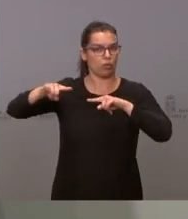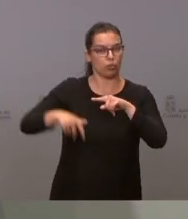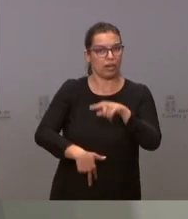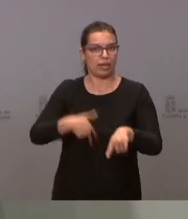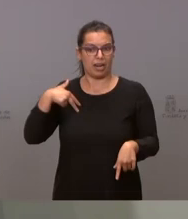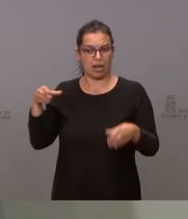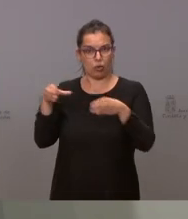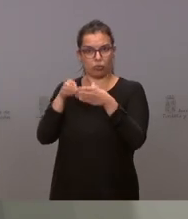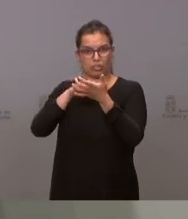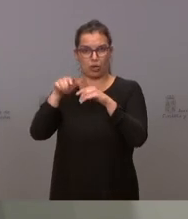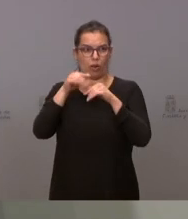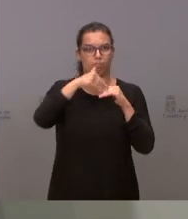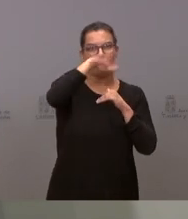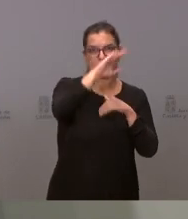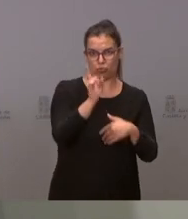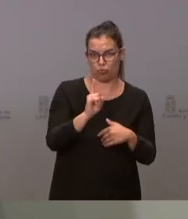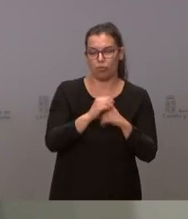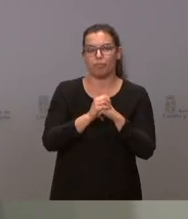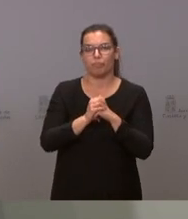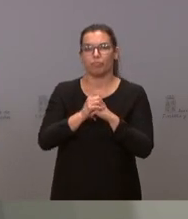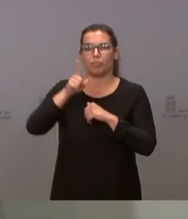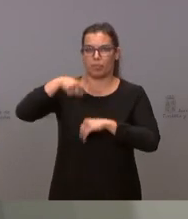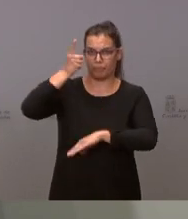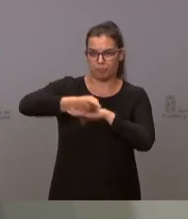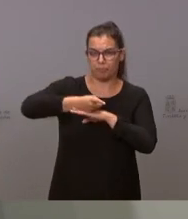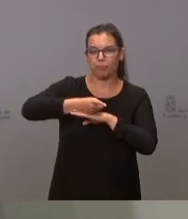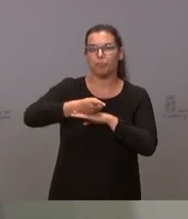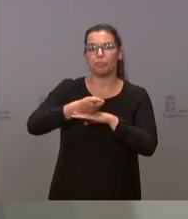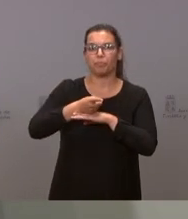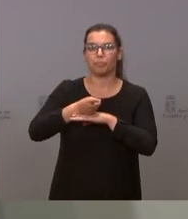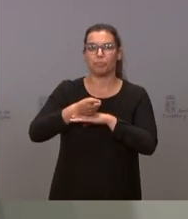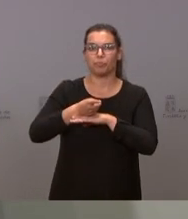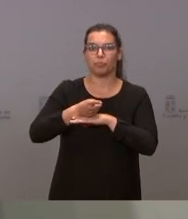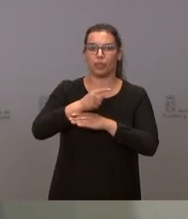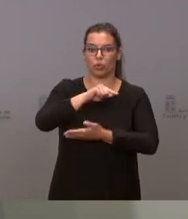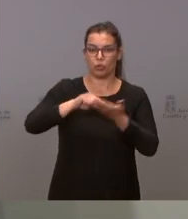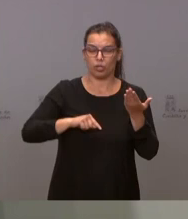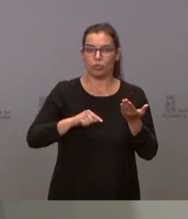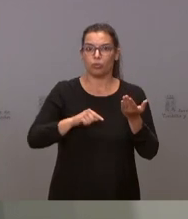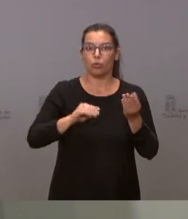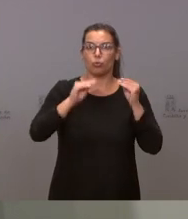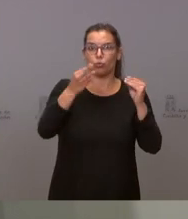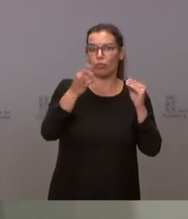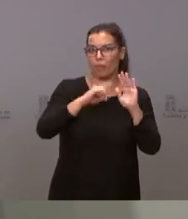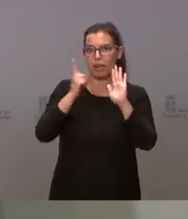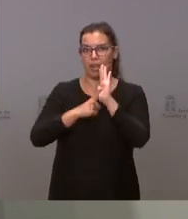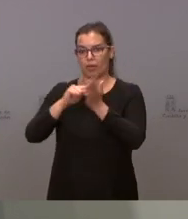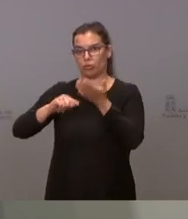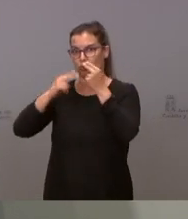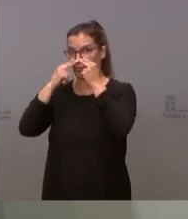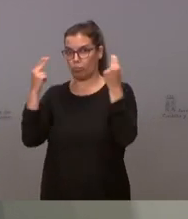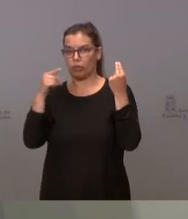de la Junta, que vamos a obligar a acomodarse en su contratación a la Ley de Contratos Públicos del Estado,